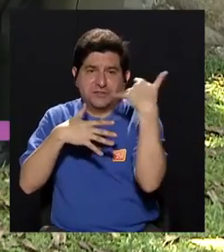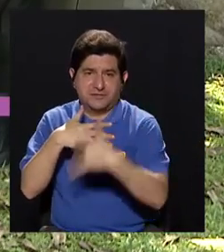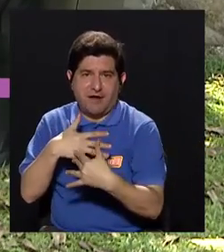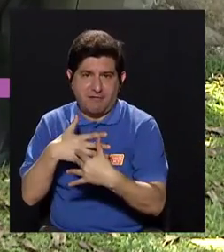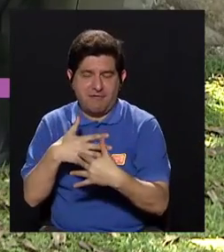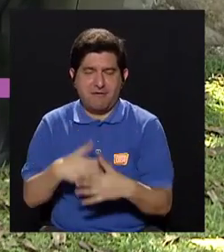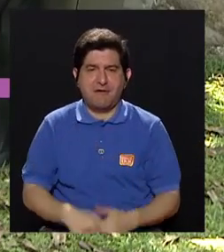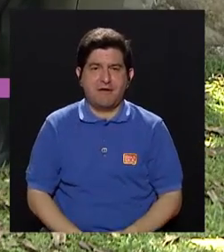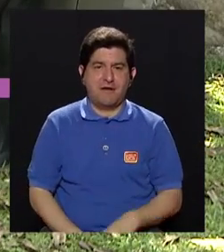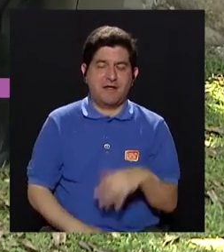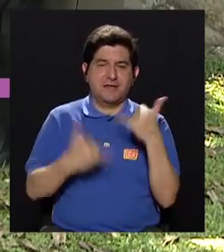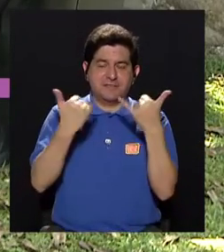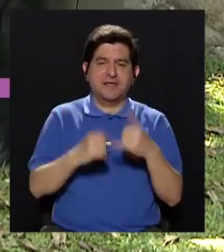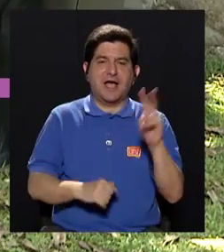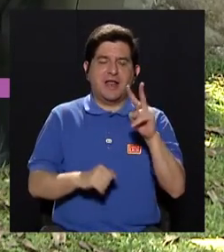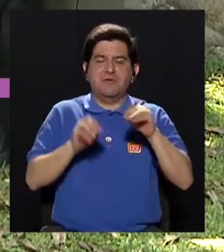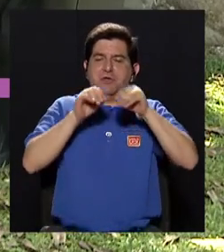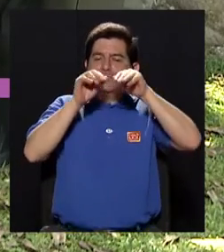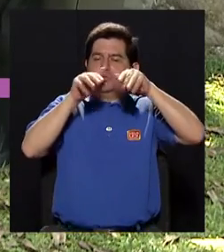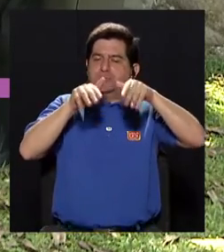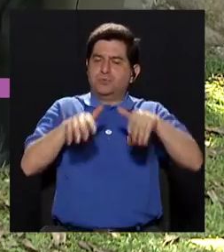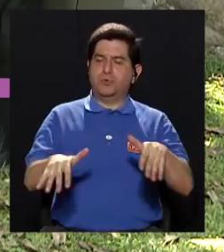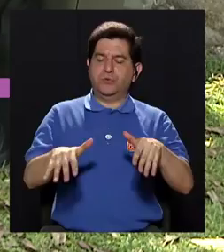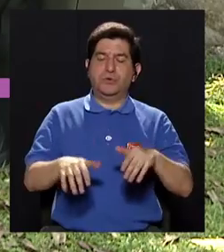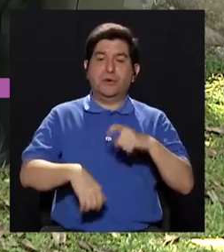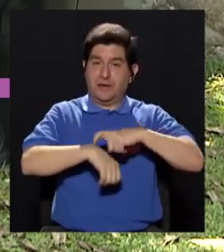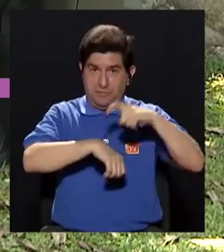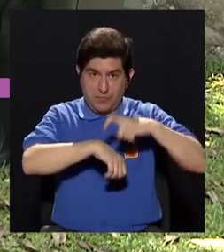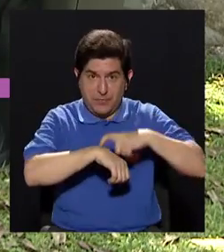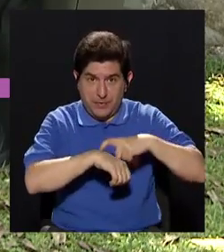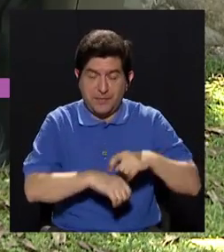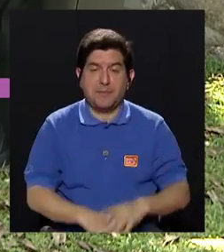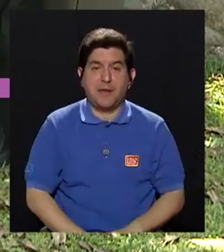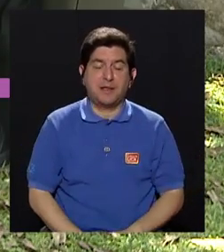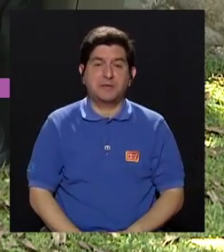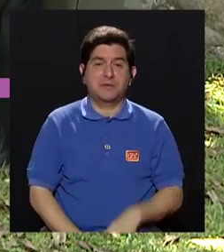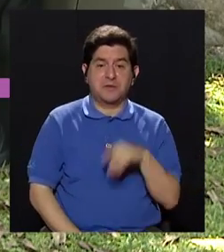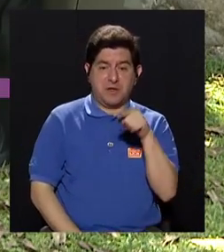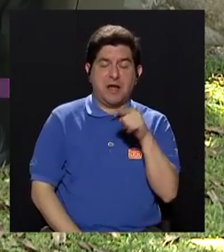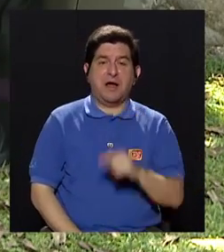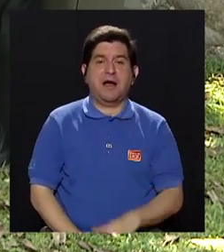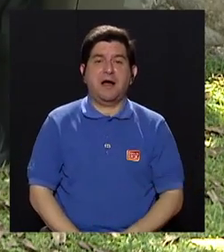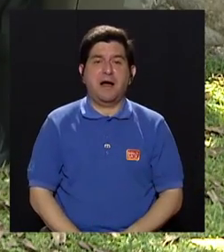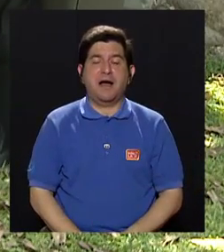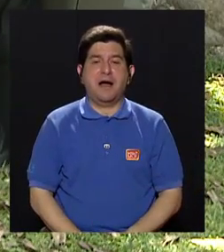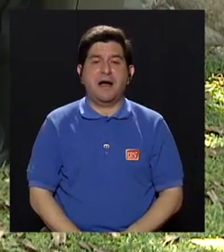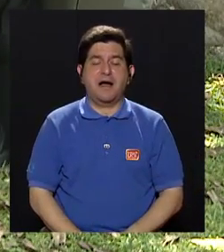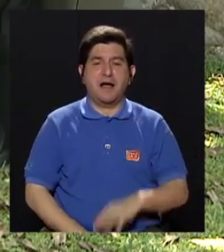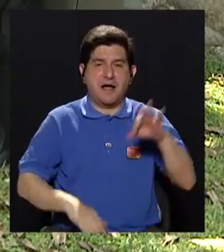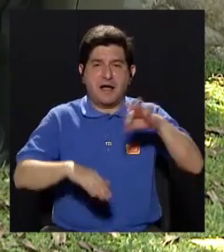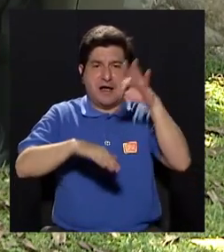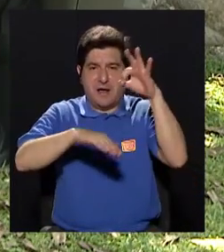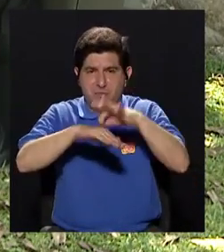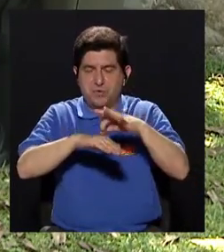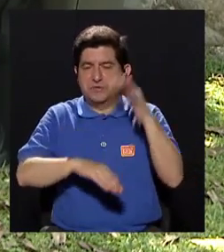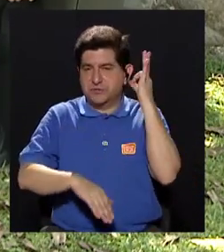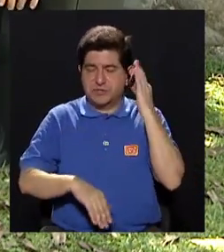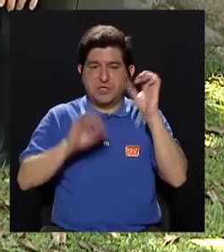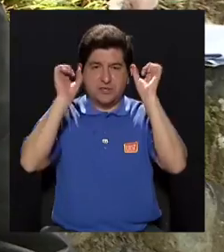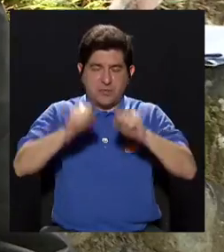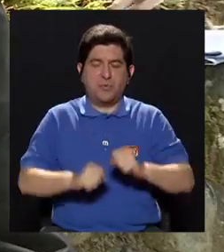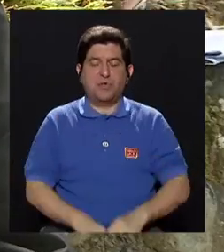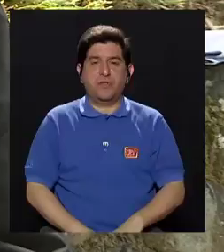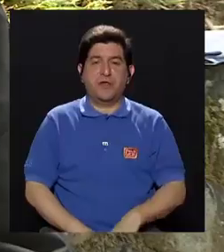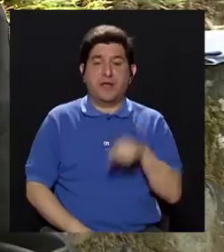se conoce como viremia. En ese periodo de viremia, entonces, las hembras pueden, las hembras de los mosquitos pueden ingerir dichos virus.